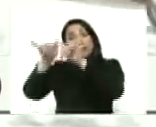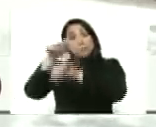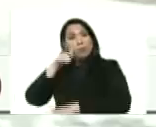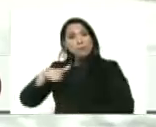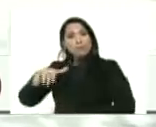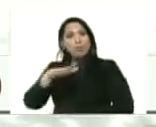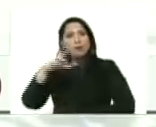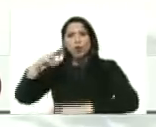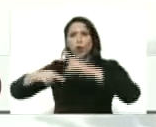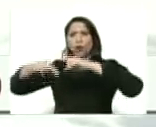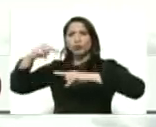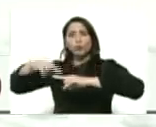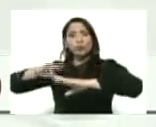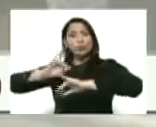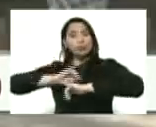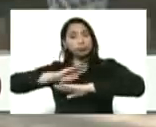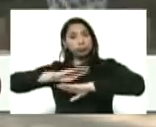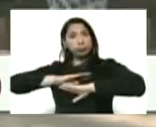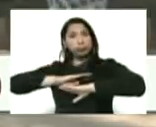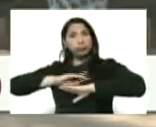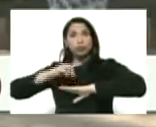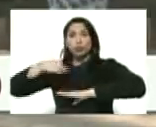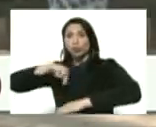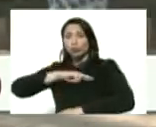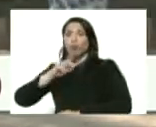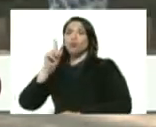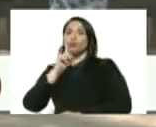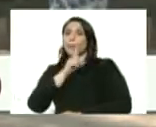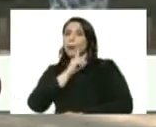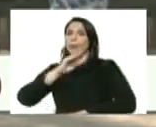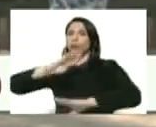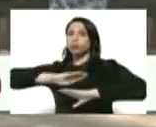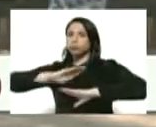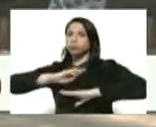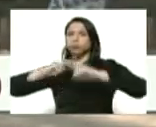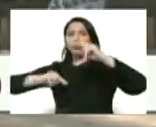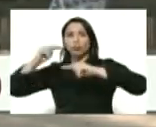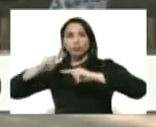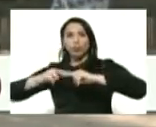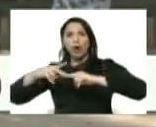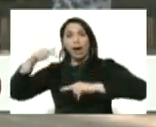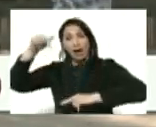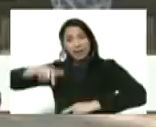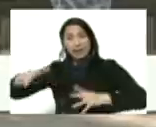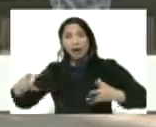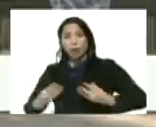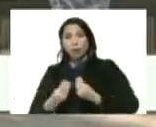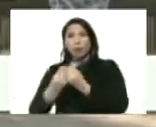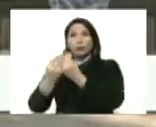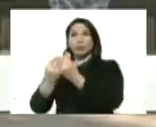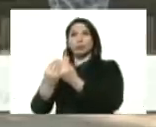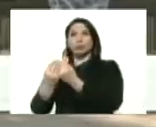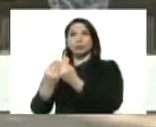construye lo que llamamos autoconstrucción autoconstrucción aquí nos acompaña Nelson de la fundación